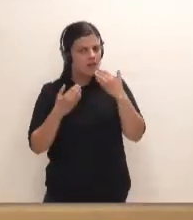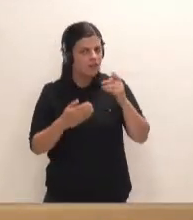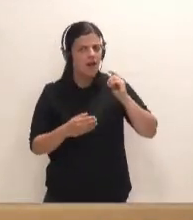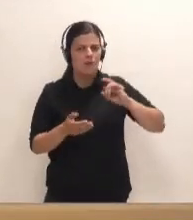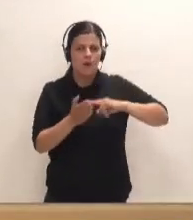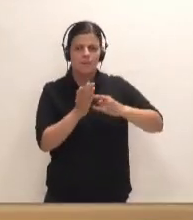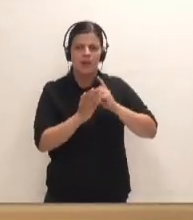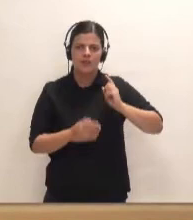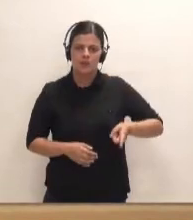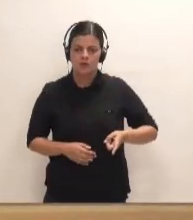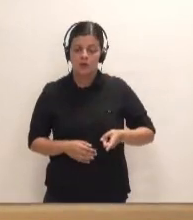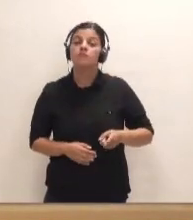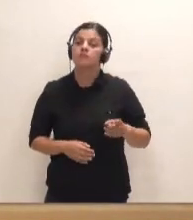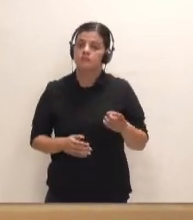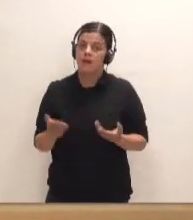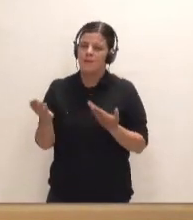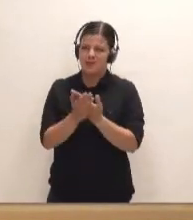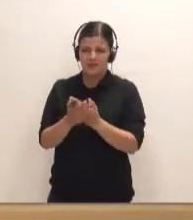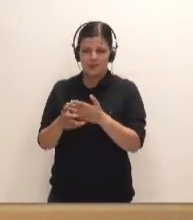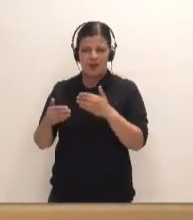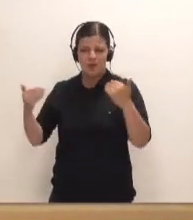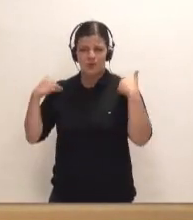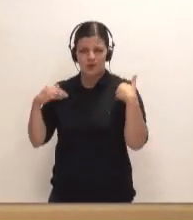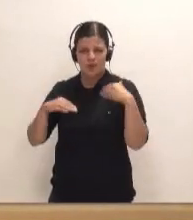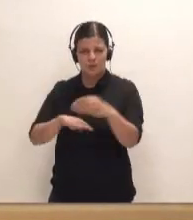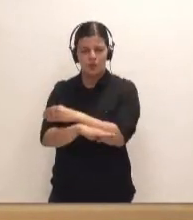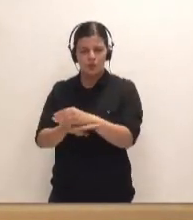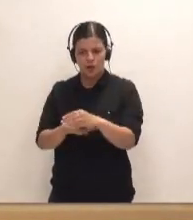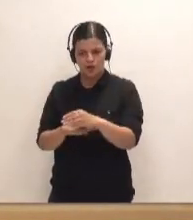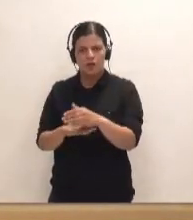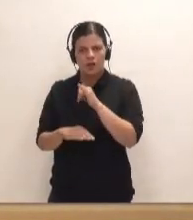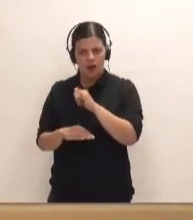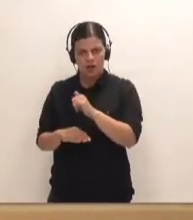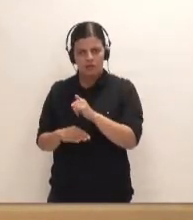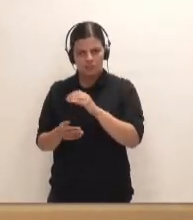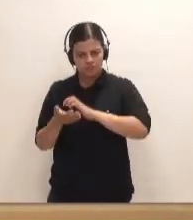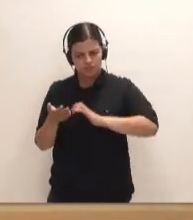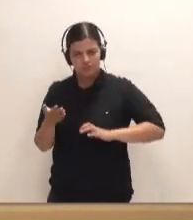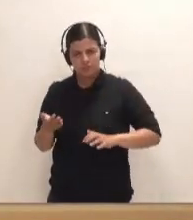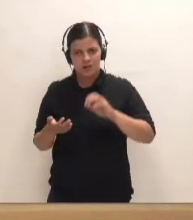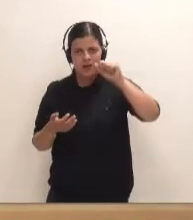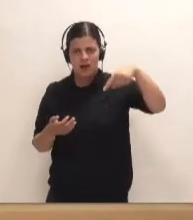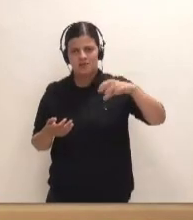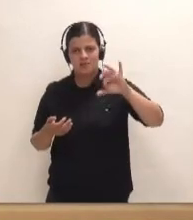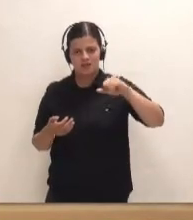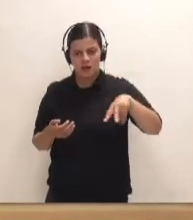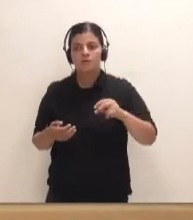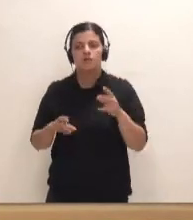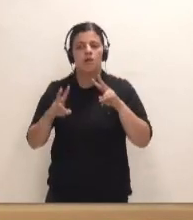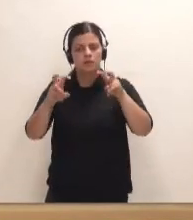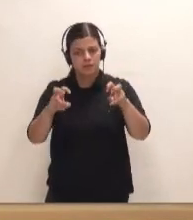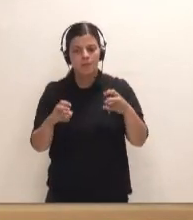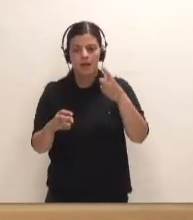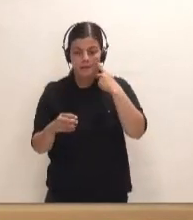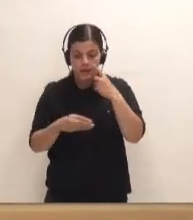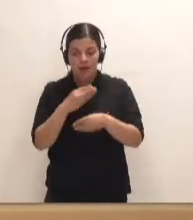Por cierto, pídaselo a la autoridad portuaria que lo tienen, redactado por el ingeniero Alsina, sobre las actuaciones que hay que acometer en el